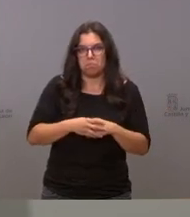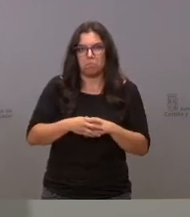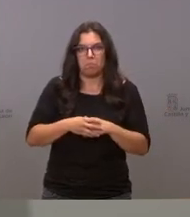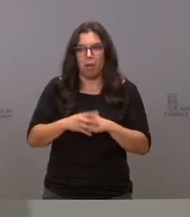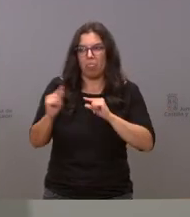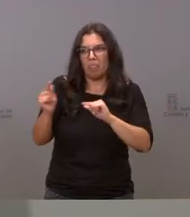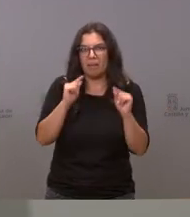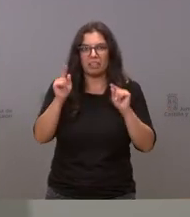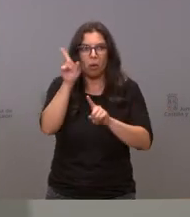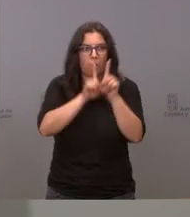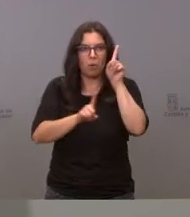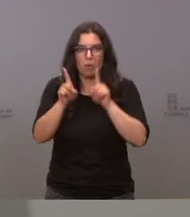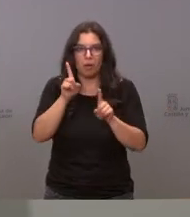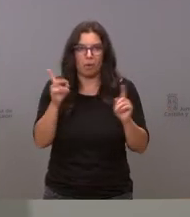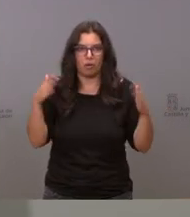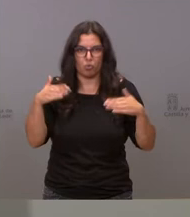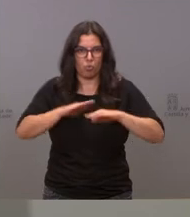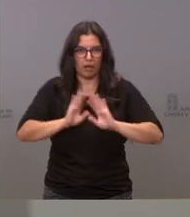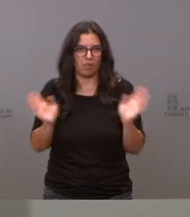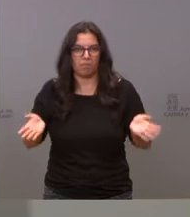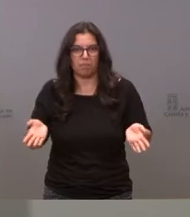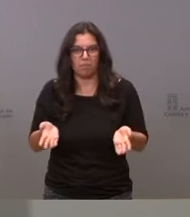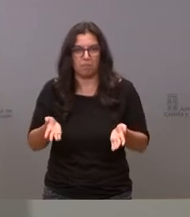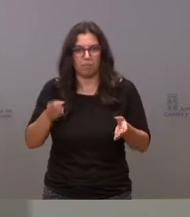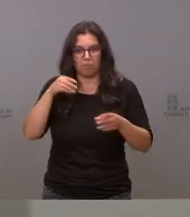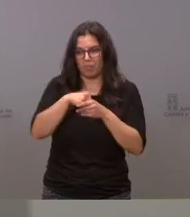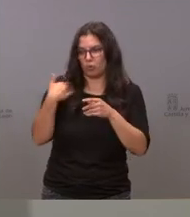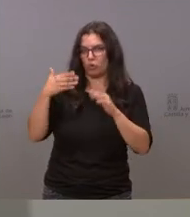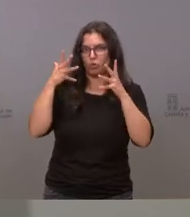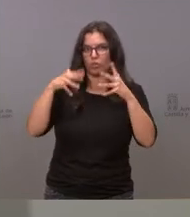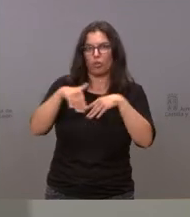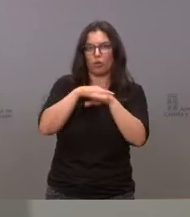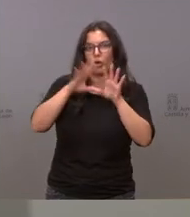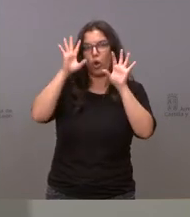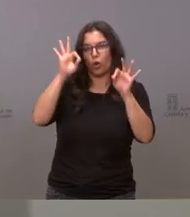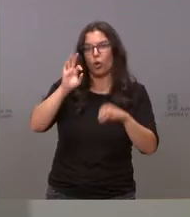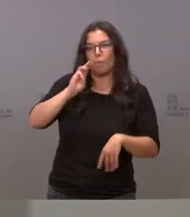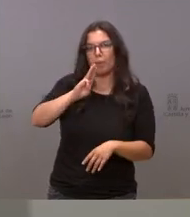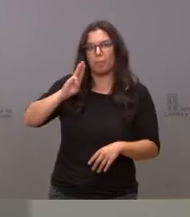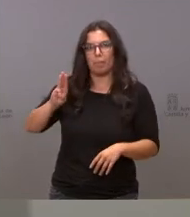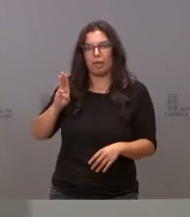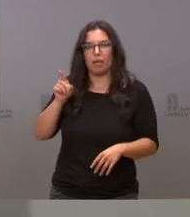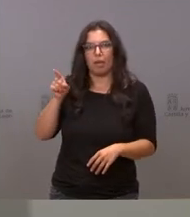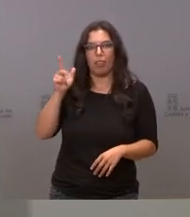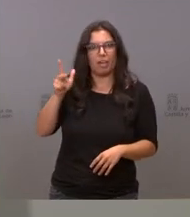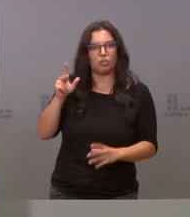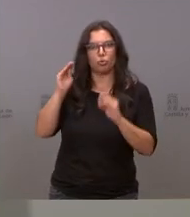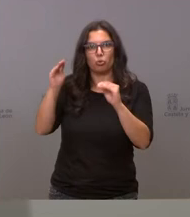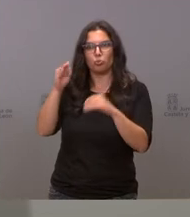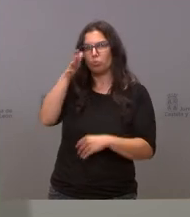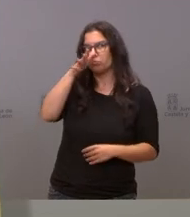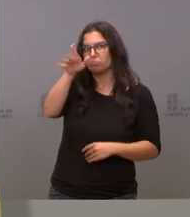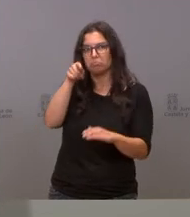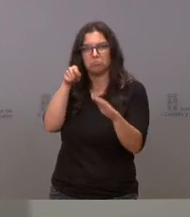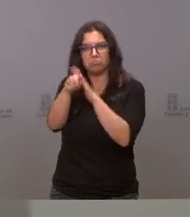debate a este respecto en el Consejo de Gobierno naturalmente el Partido Popular está en su derecho de